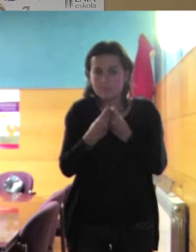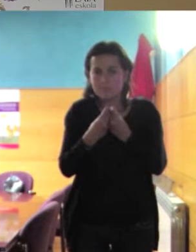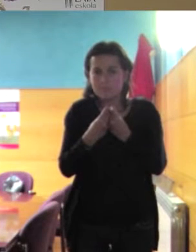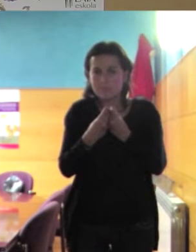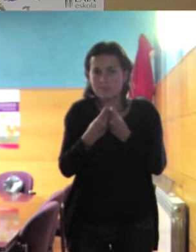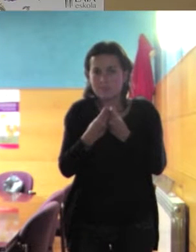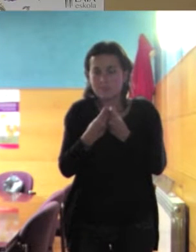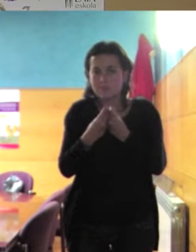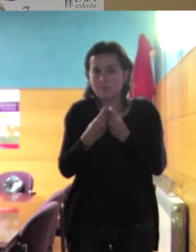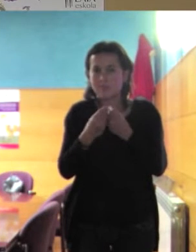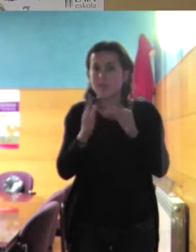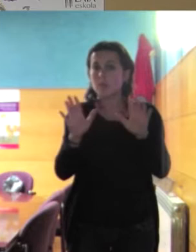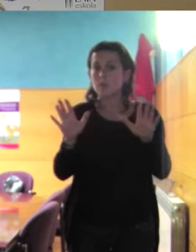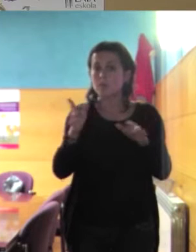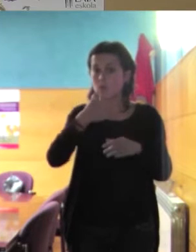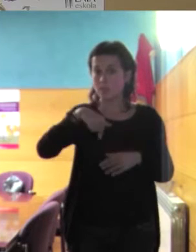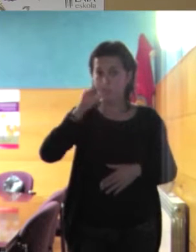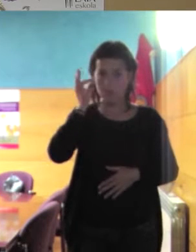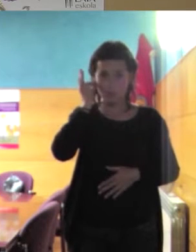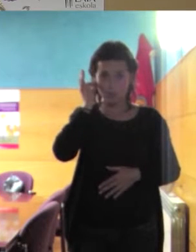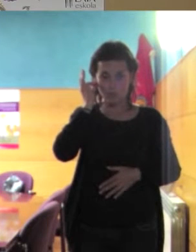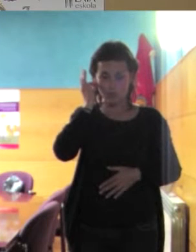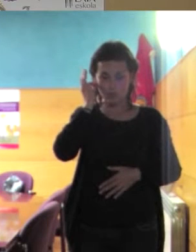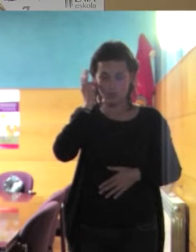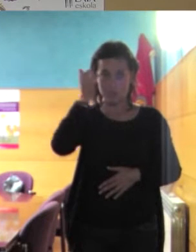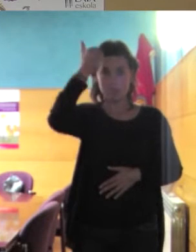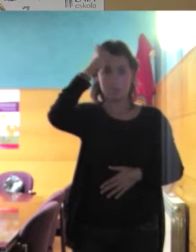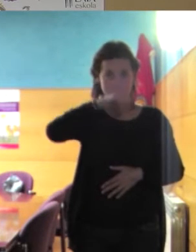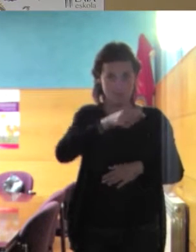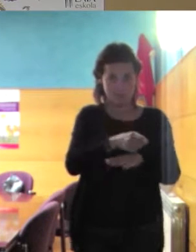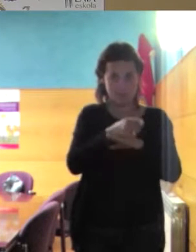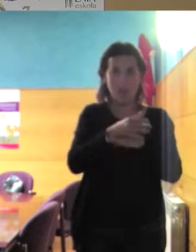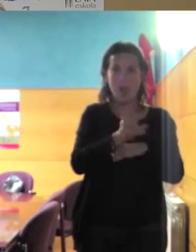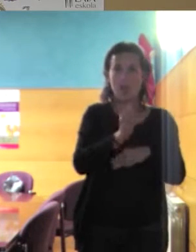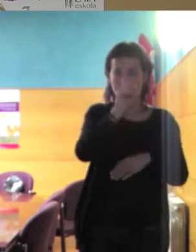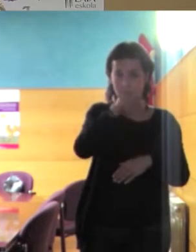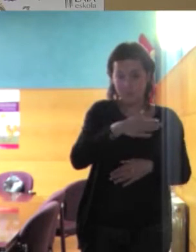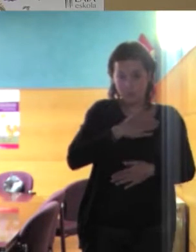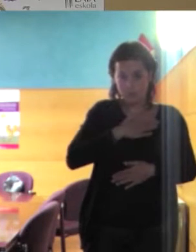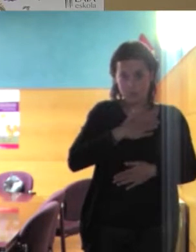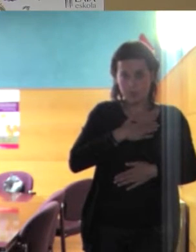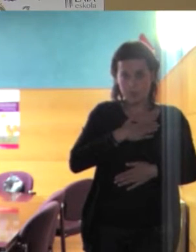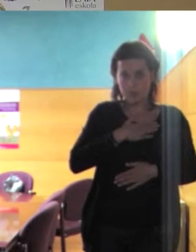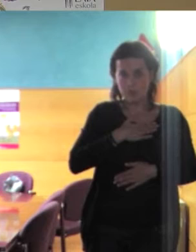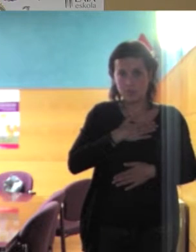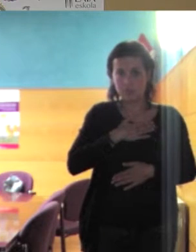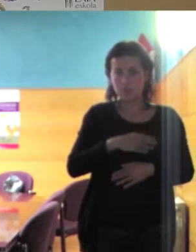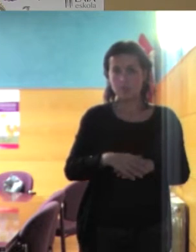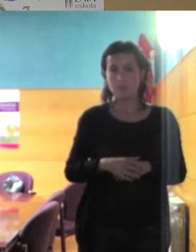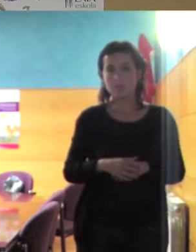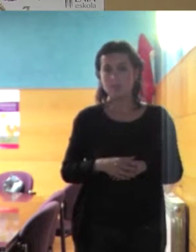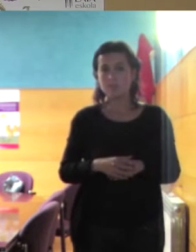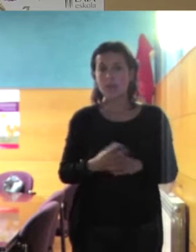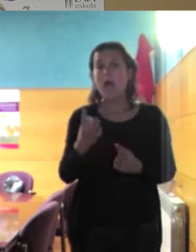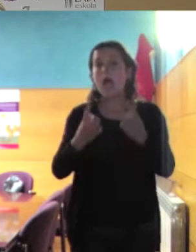pero nosotras aquí estamos viviendo el nuestro y a veces a veces lo que nos pasa es que las características de uno